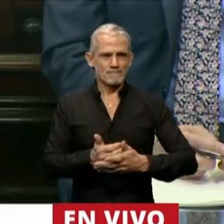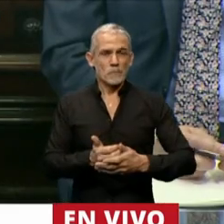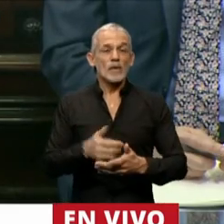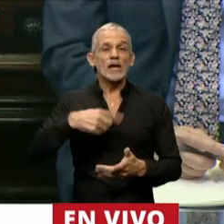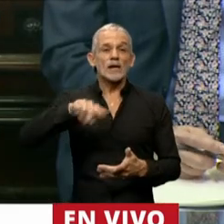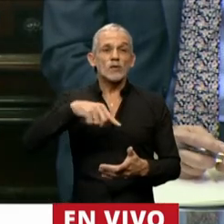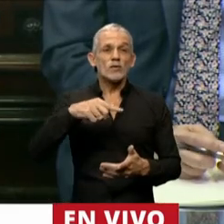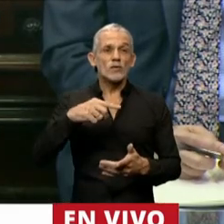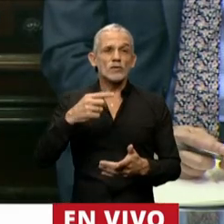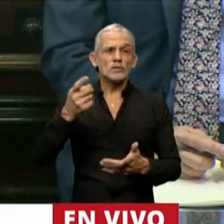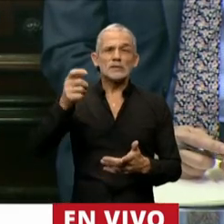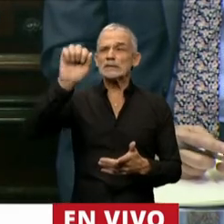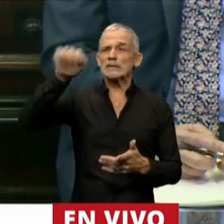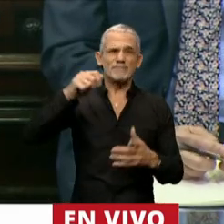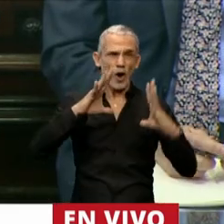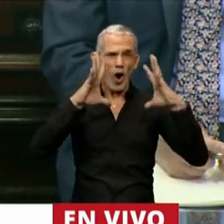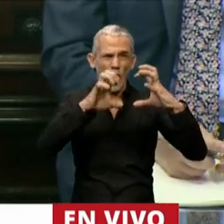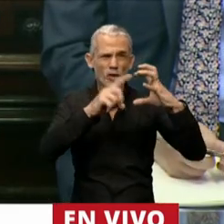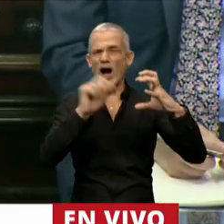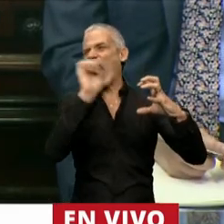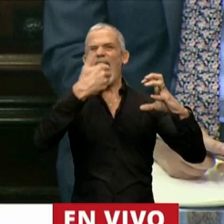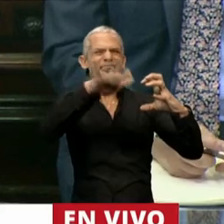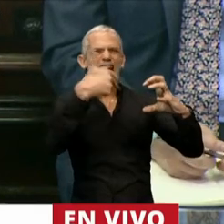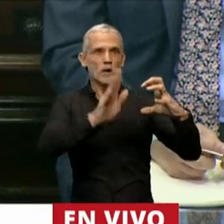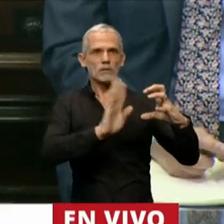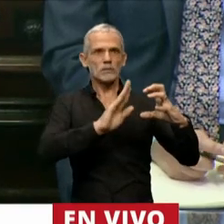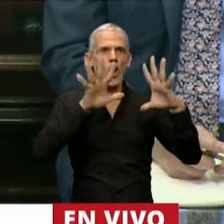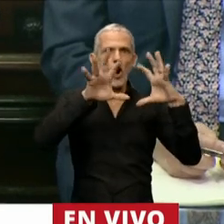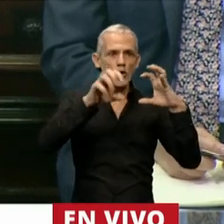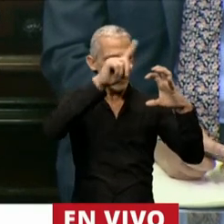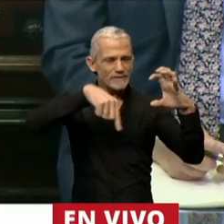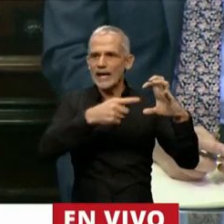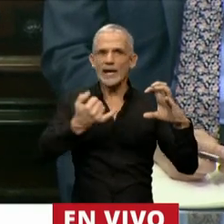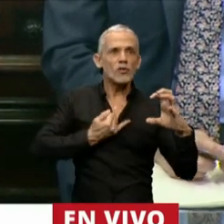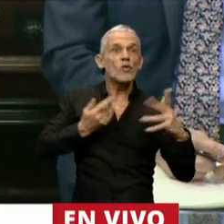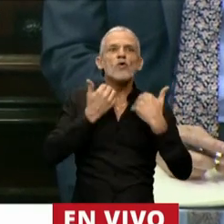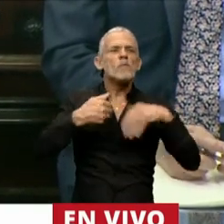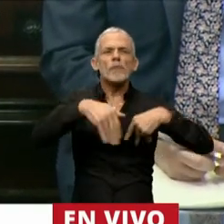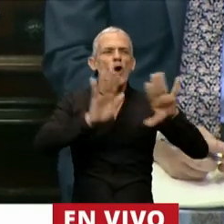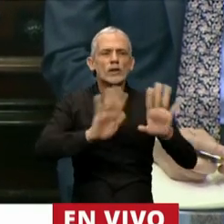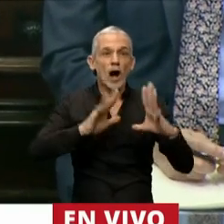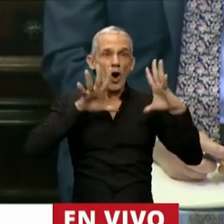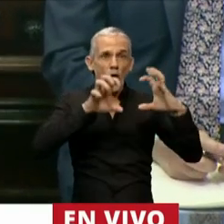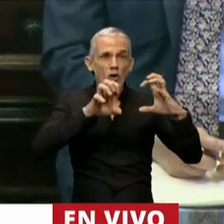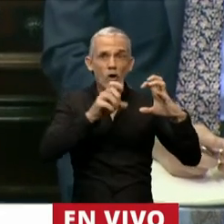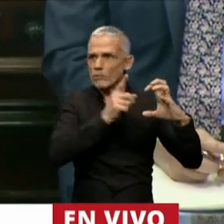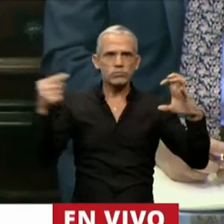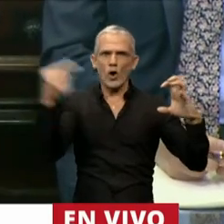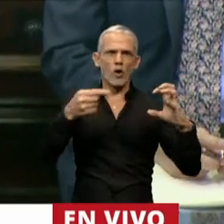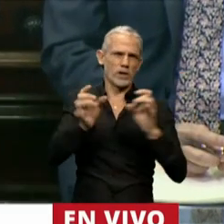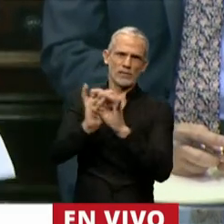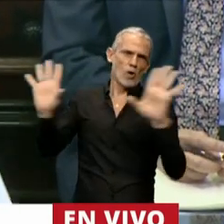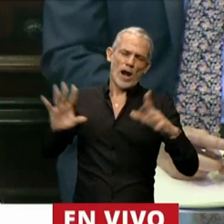No tenemos que ser indiferentes ante el odio, no importa de dónde venga el odio, porque el odio siempre va en contra de la democracia.